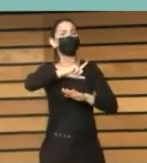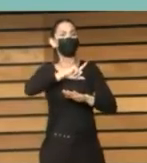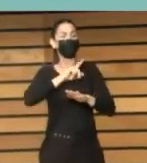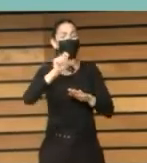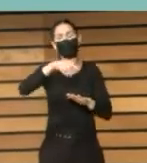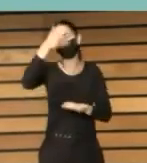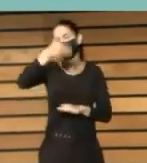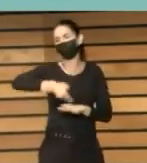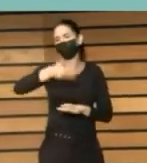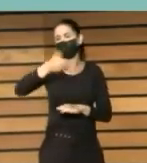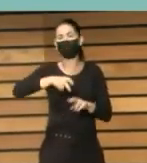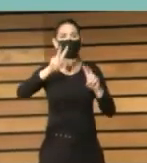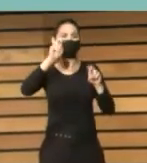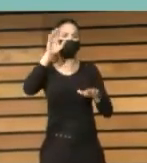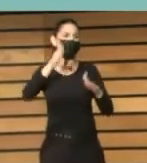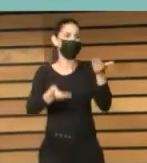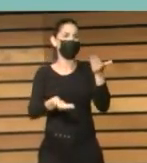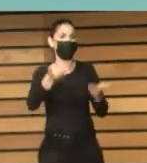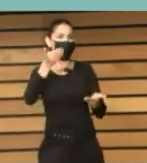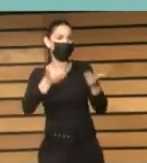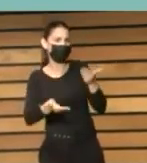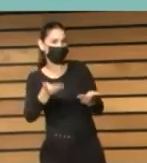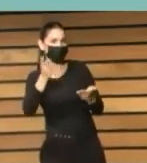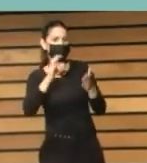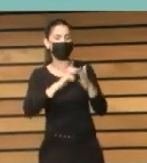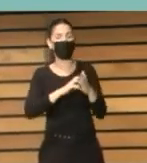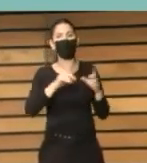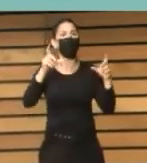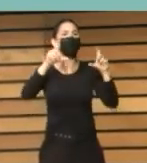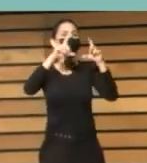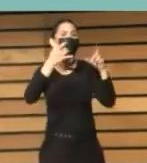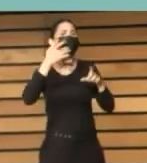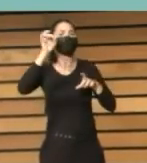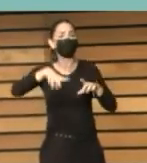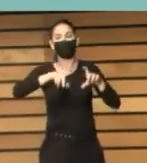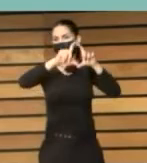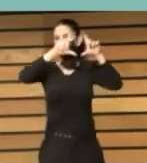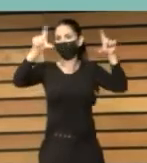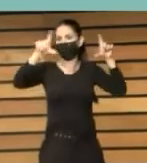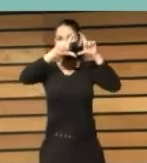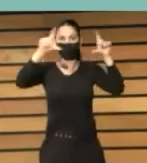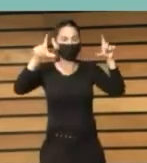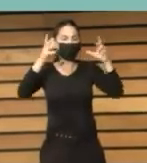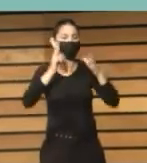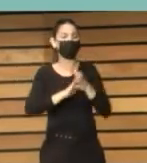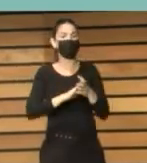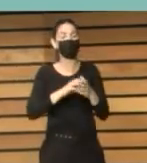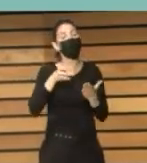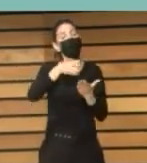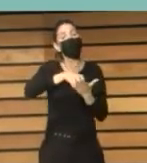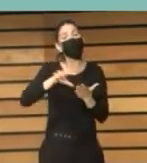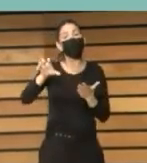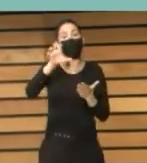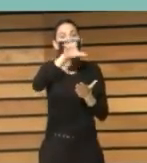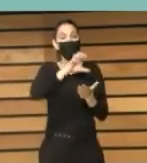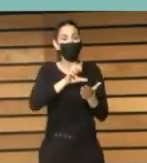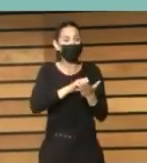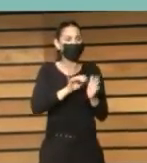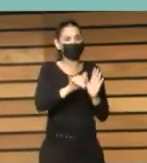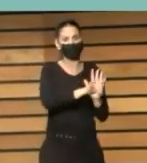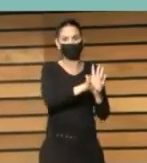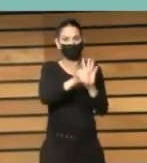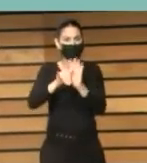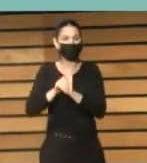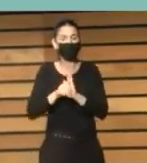importantísimo en la cooperación descentralizada que son las entidades locales y autonómicas que tenemos más a mano las bibliotecas